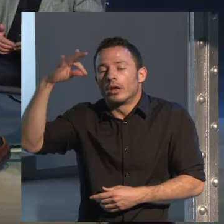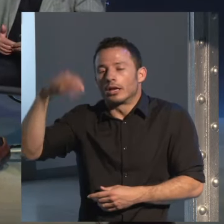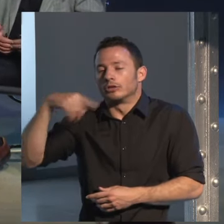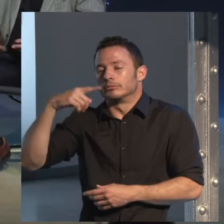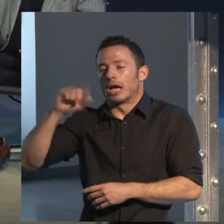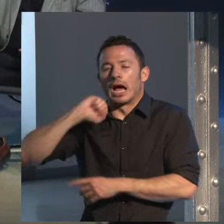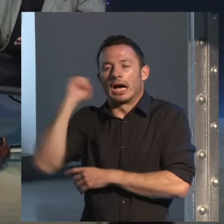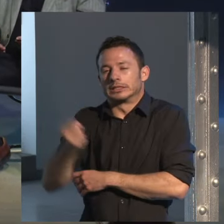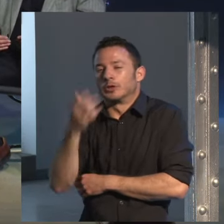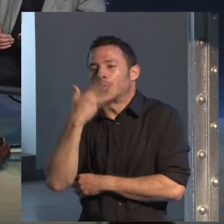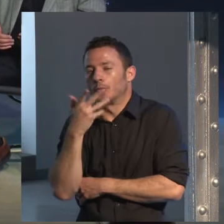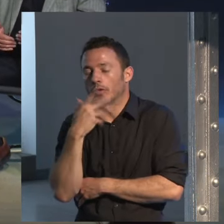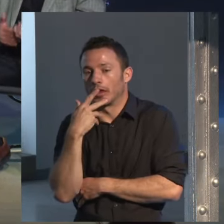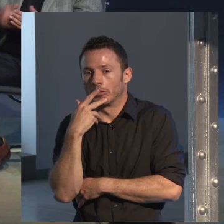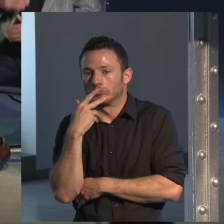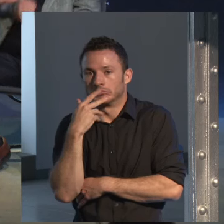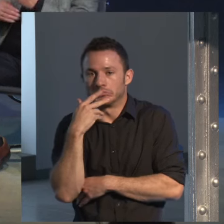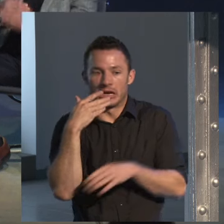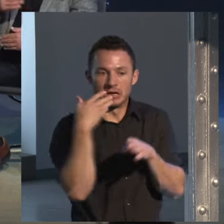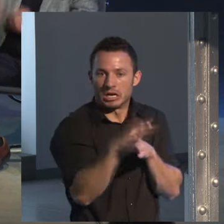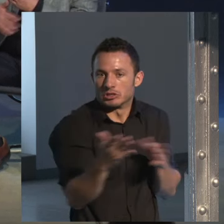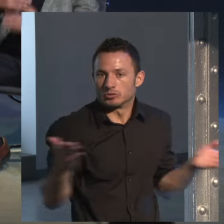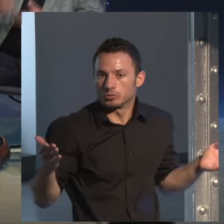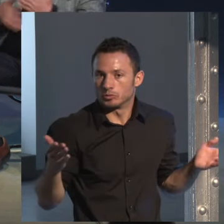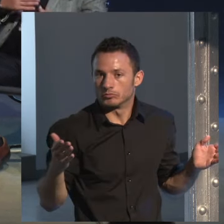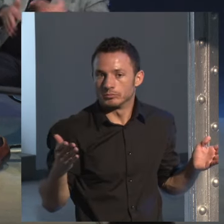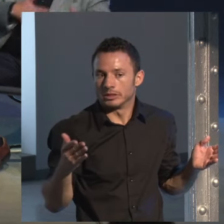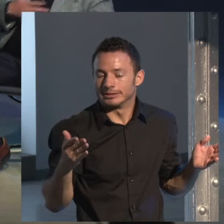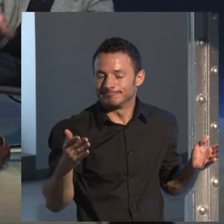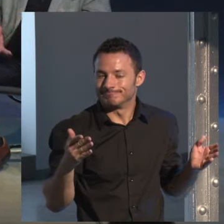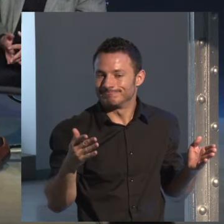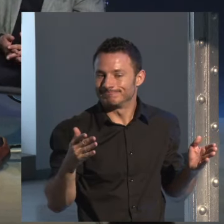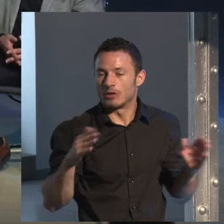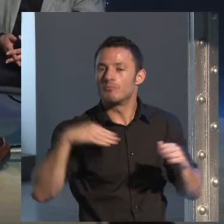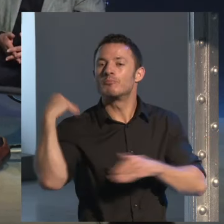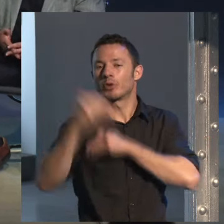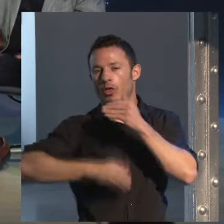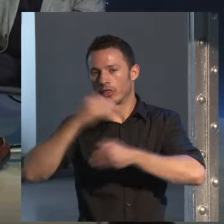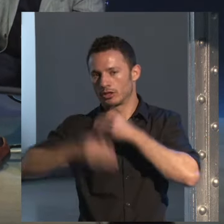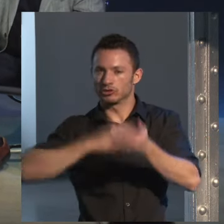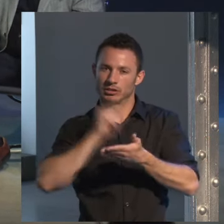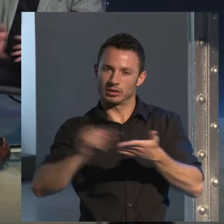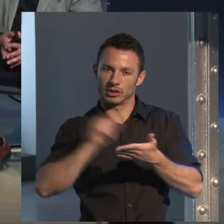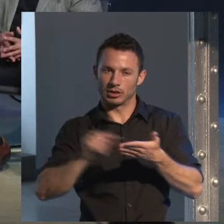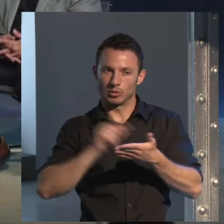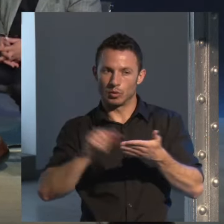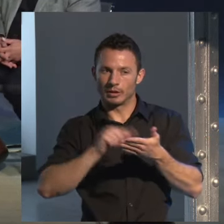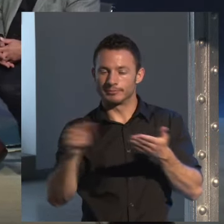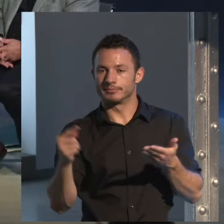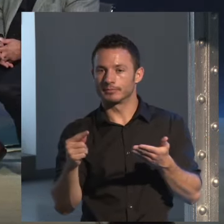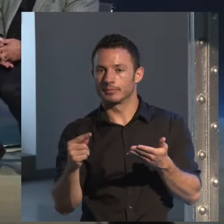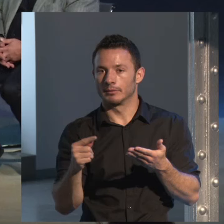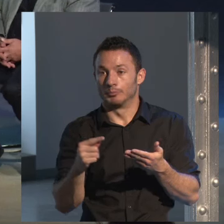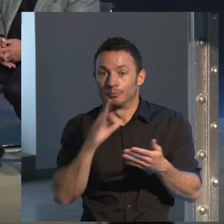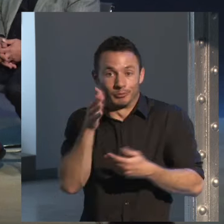quién había matado a quién. En las demás es parte de ese proceso de escritura que voy haciendo por esta dichosa